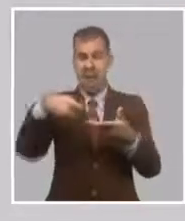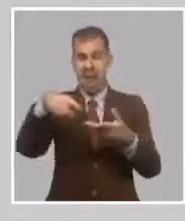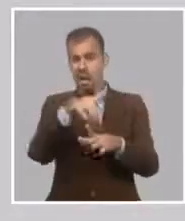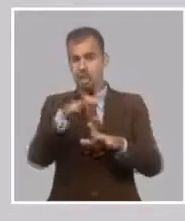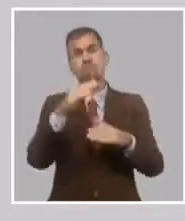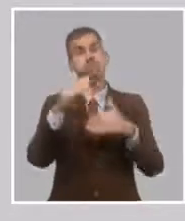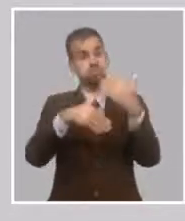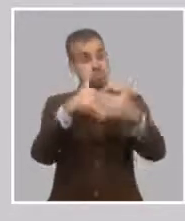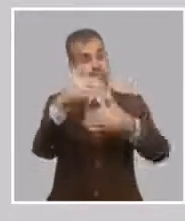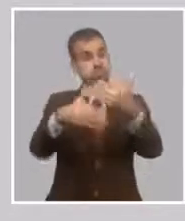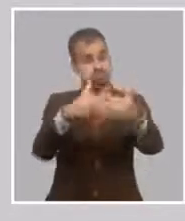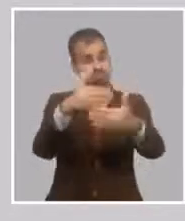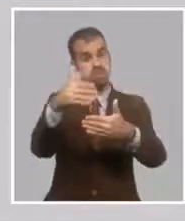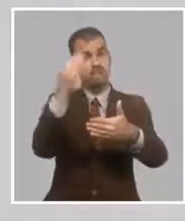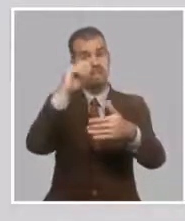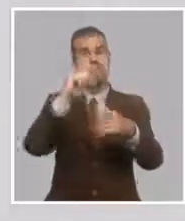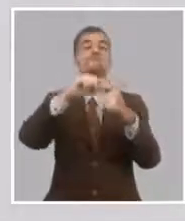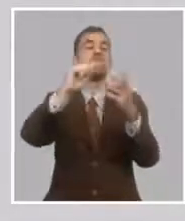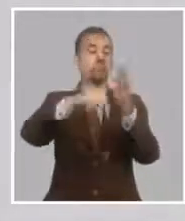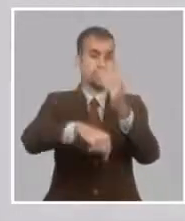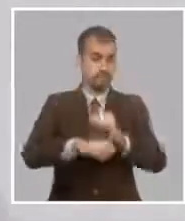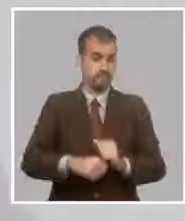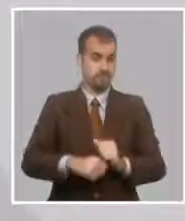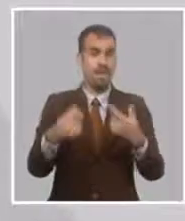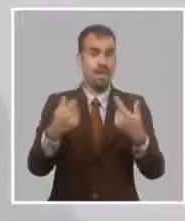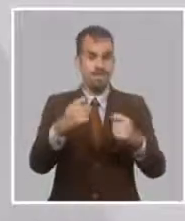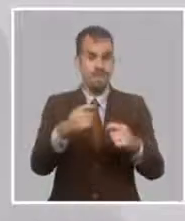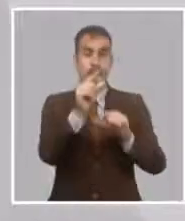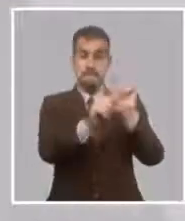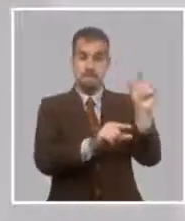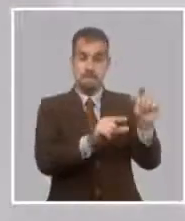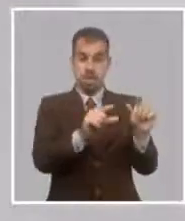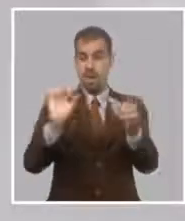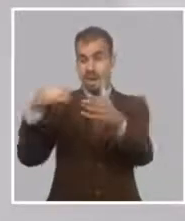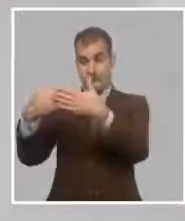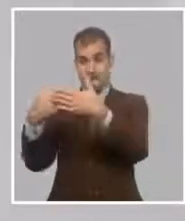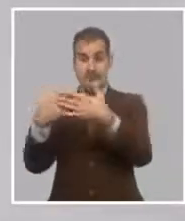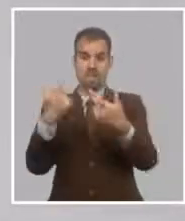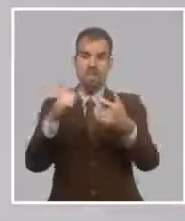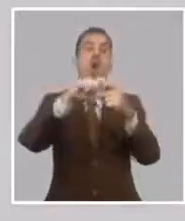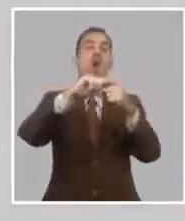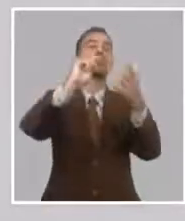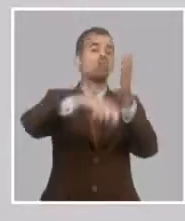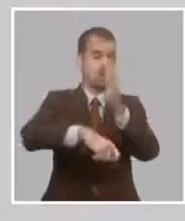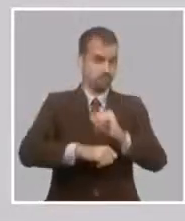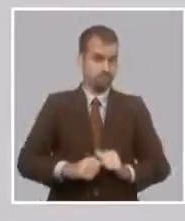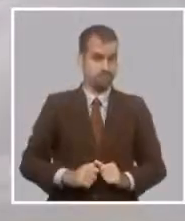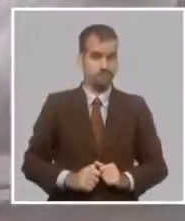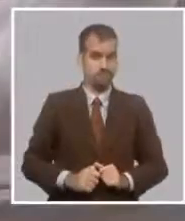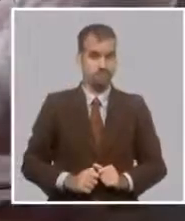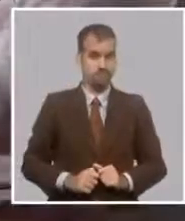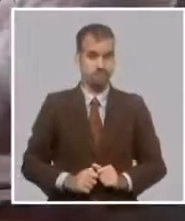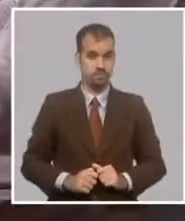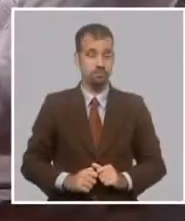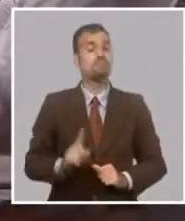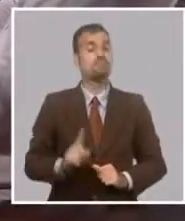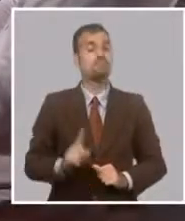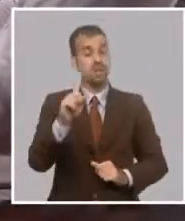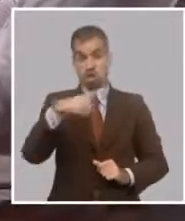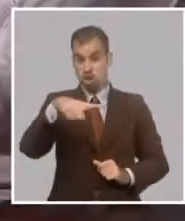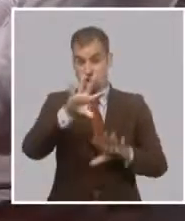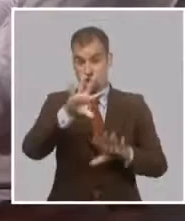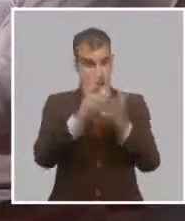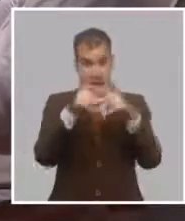proceso de contratación entre los productores individuales y estas empresas. ¿Cómo un complemento a eso? Hay que bancarizarlos.